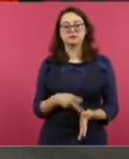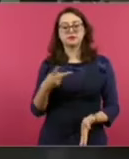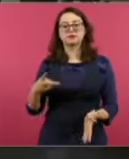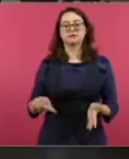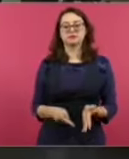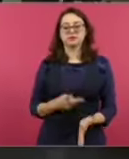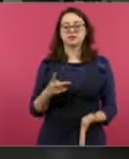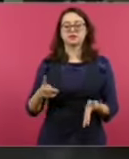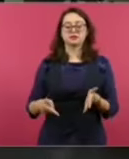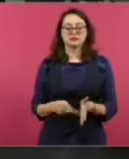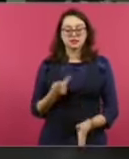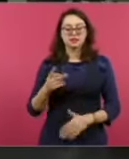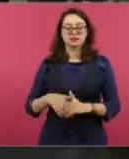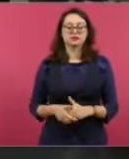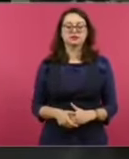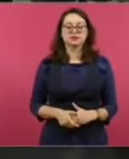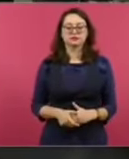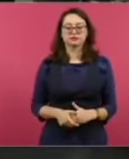Evade fuese así.